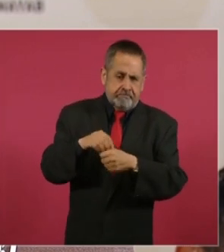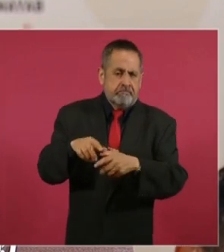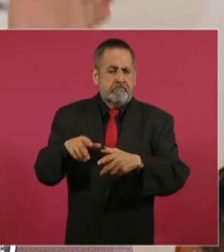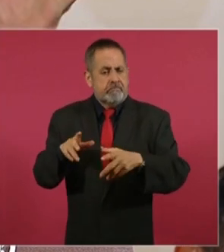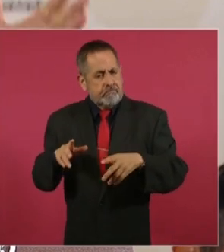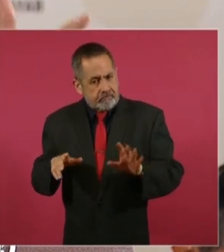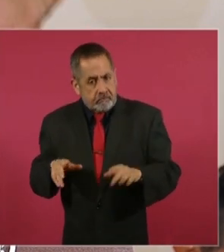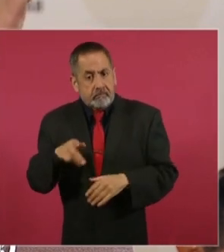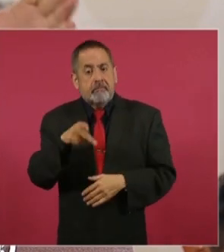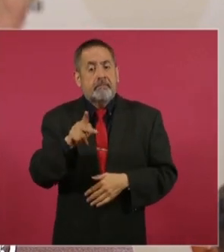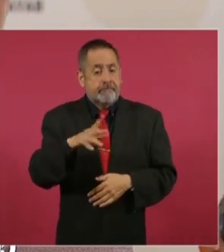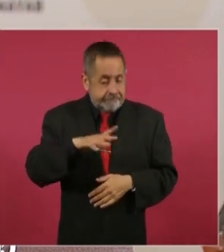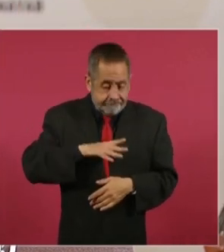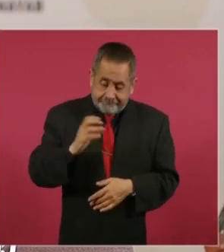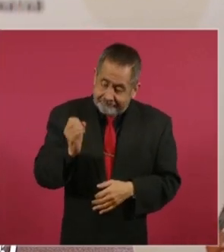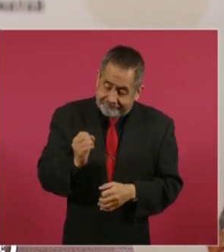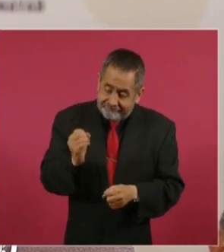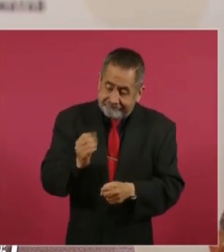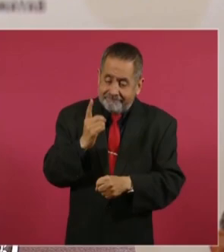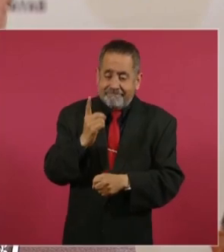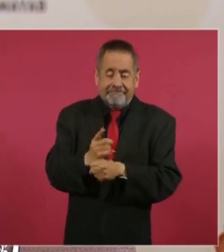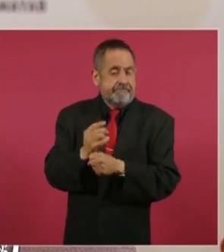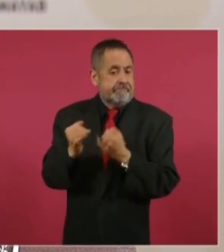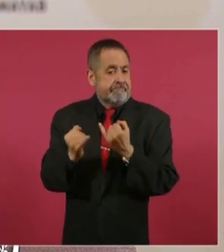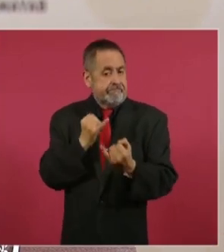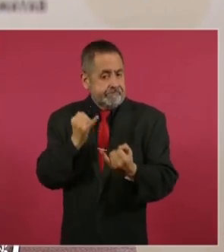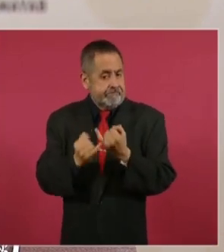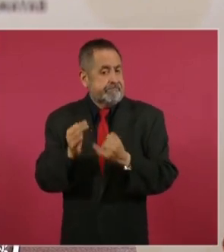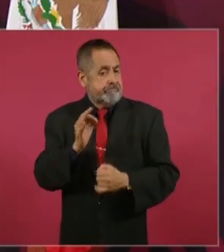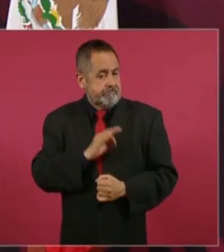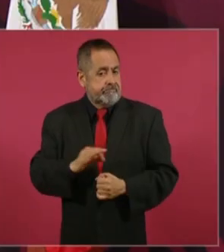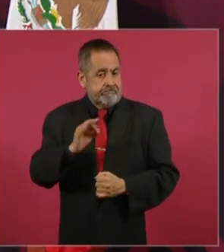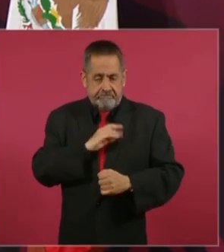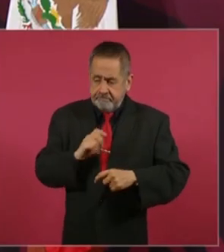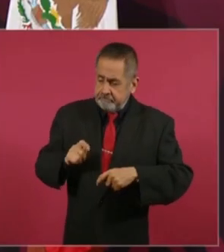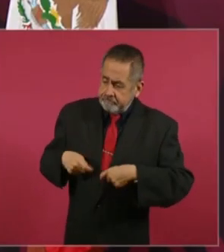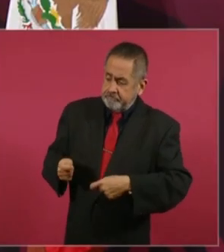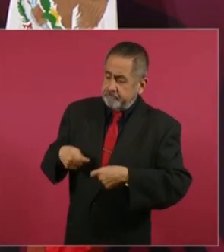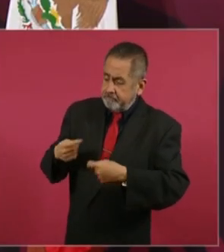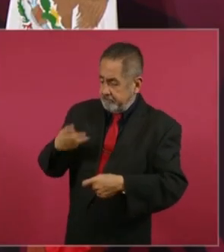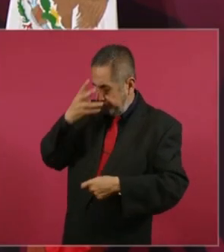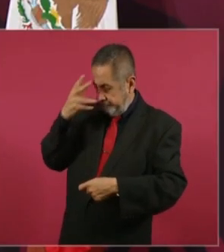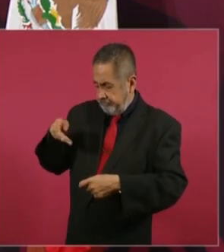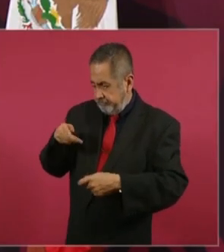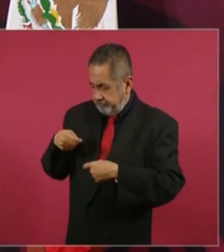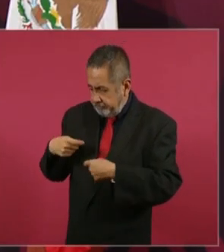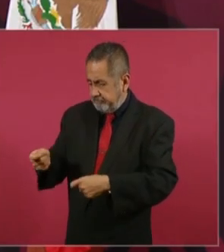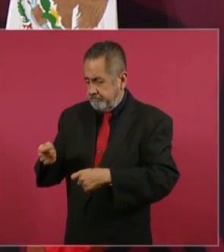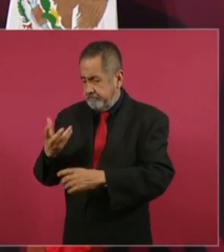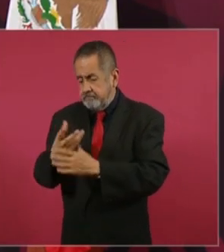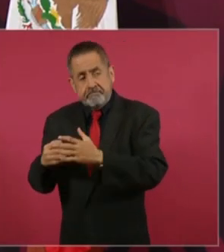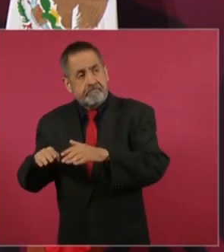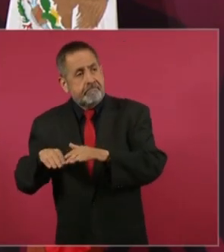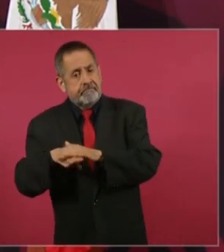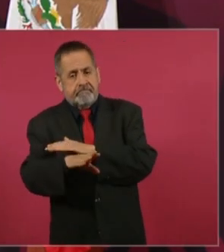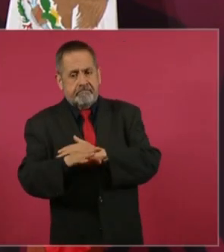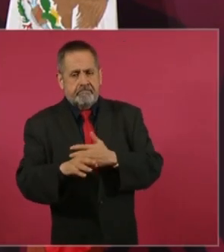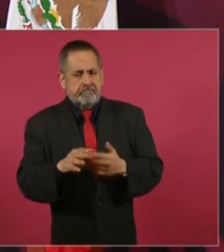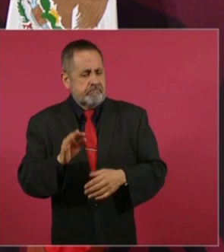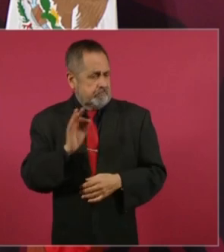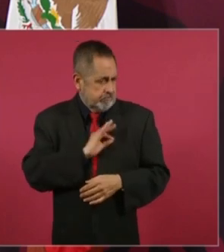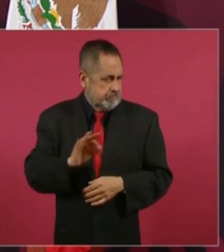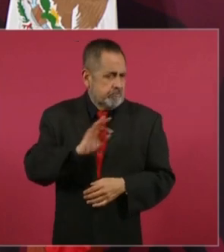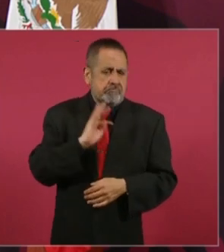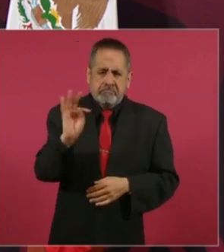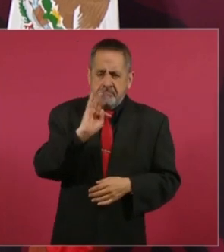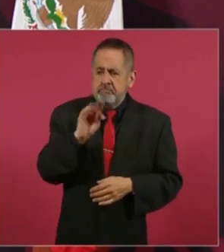existe esa opción, esa posibilidad de que un hermano